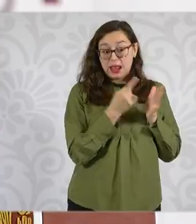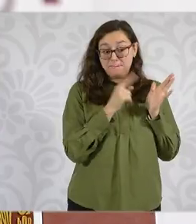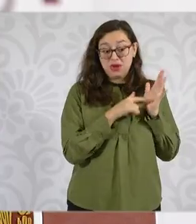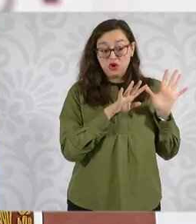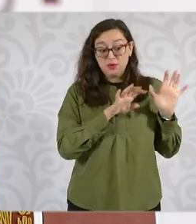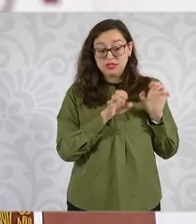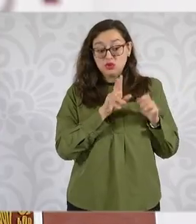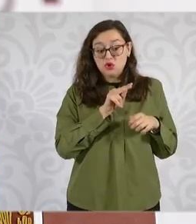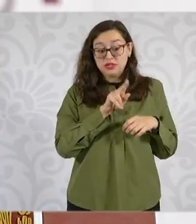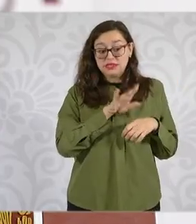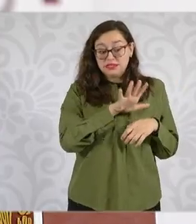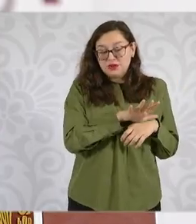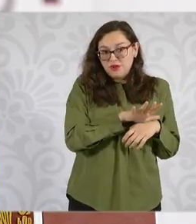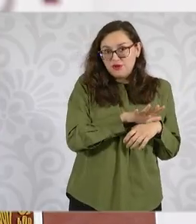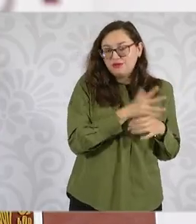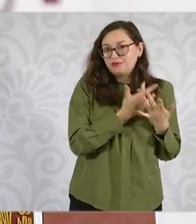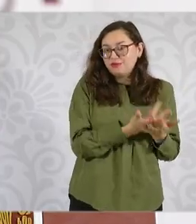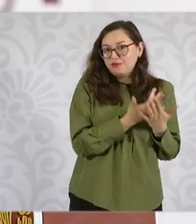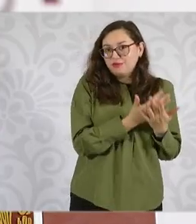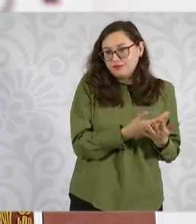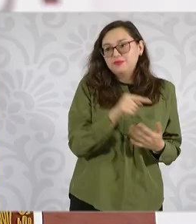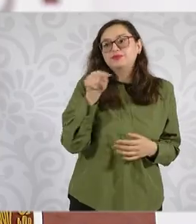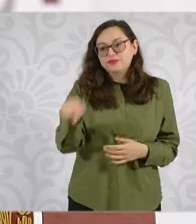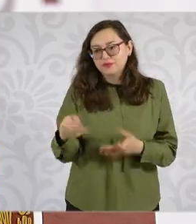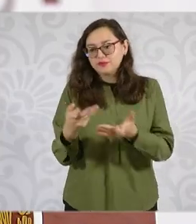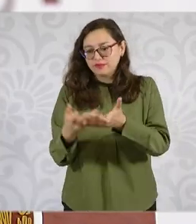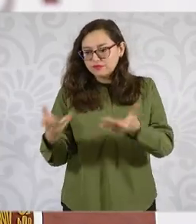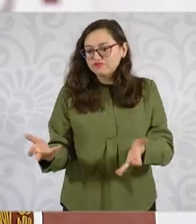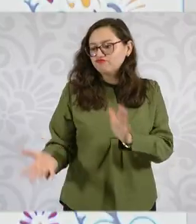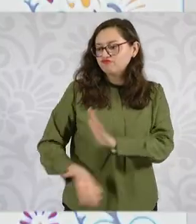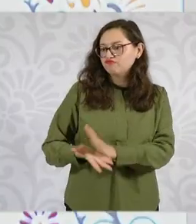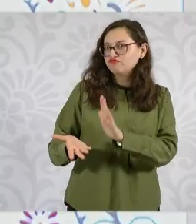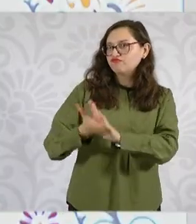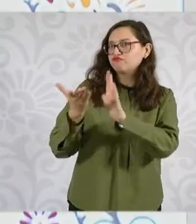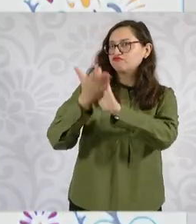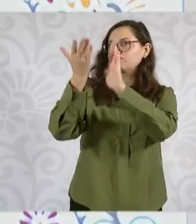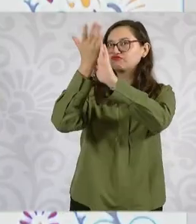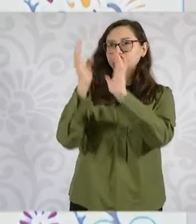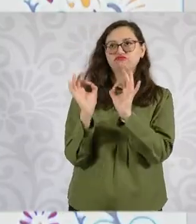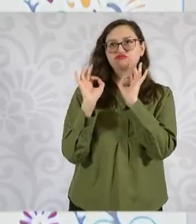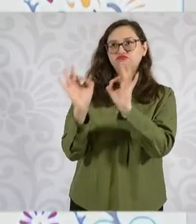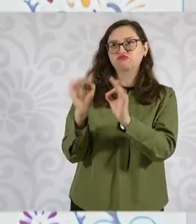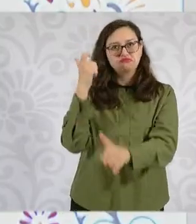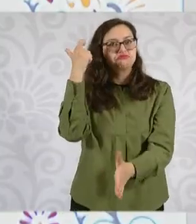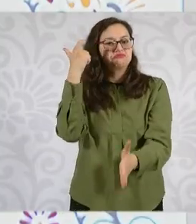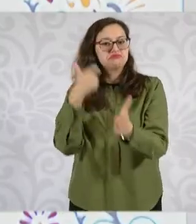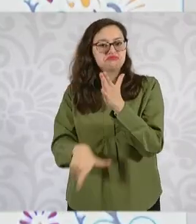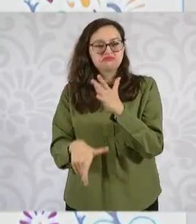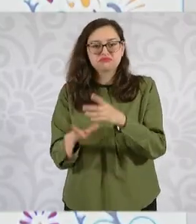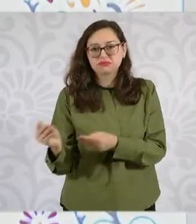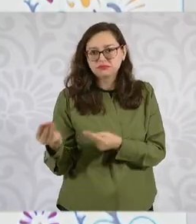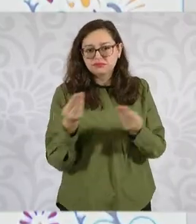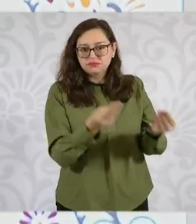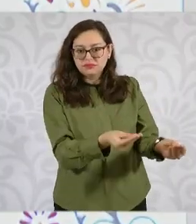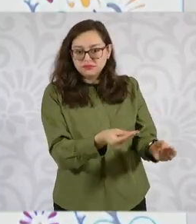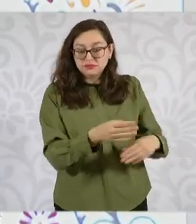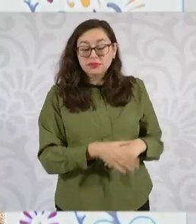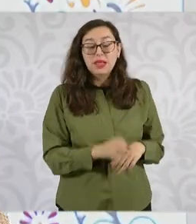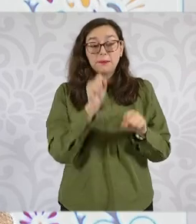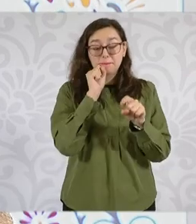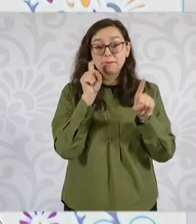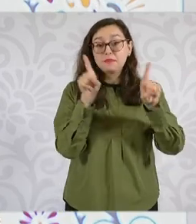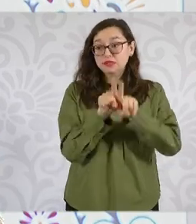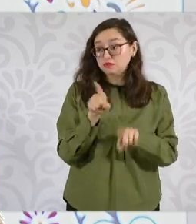Así, ETNA detiene ya cerca de tres meses, junto con todas las instancias de la Secretaría